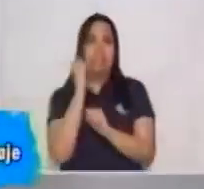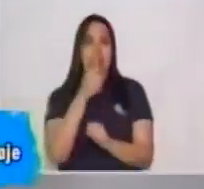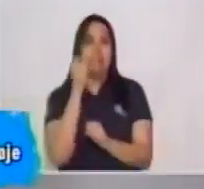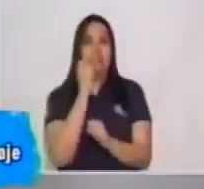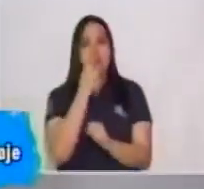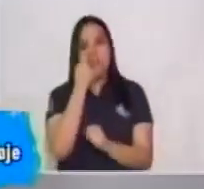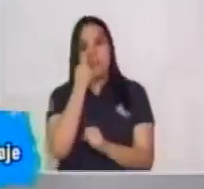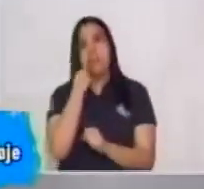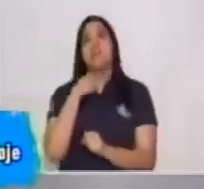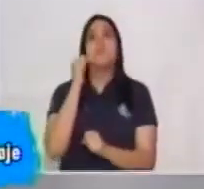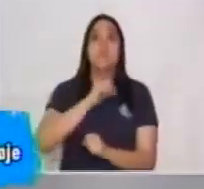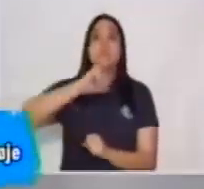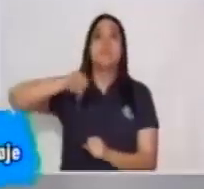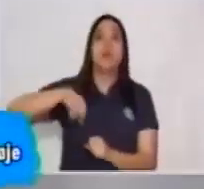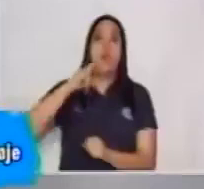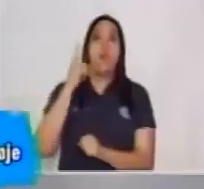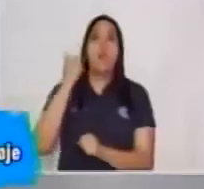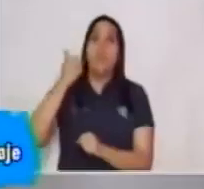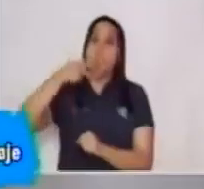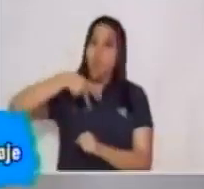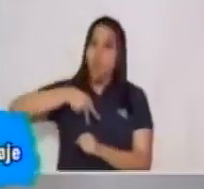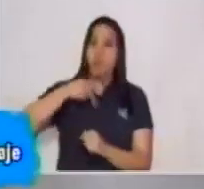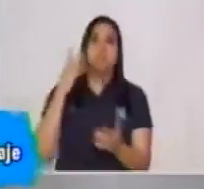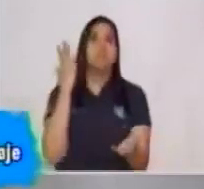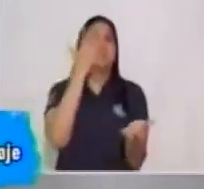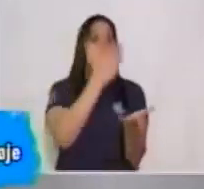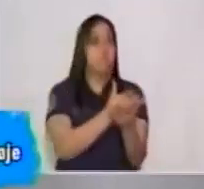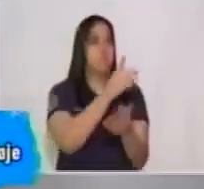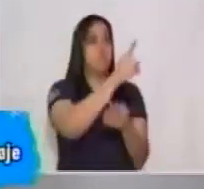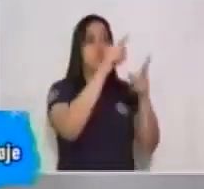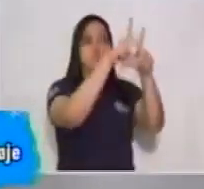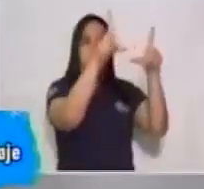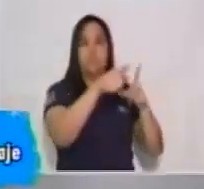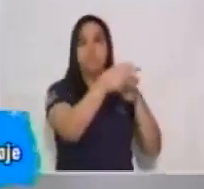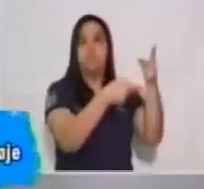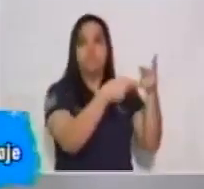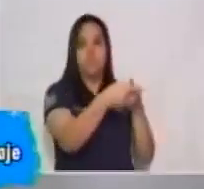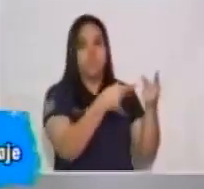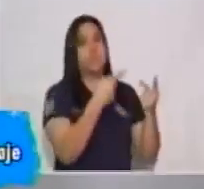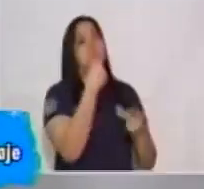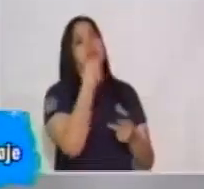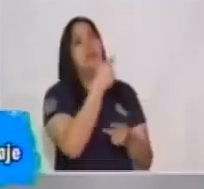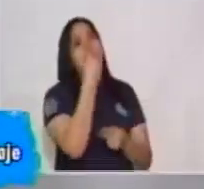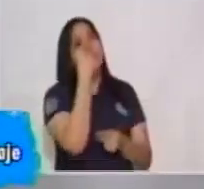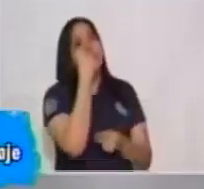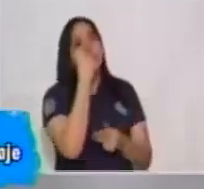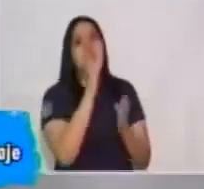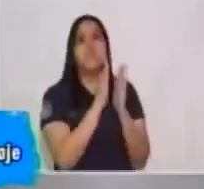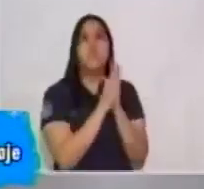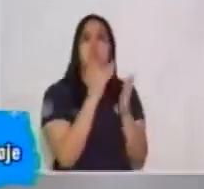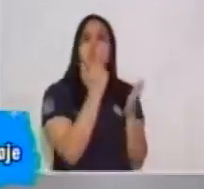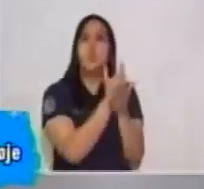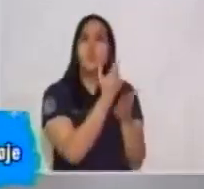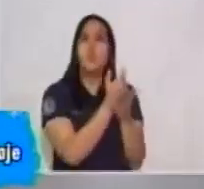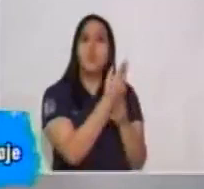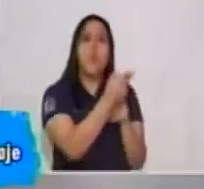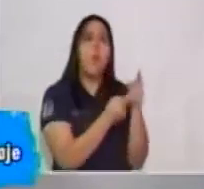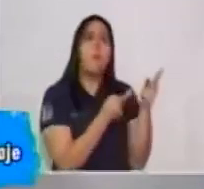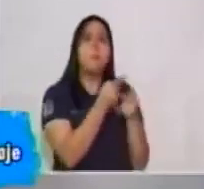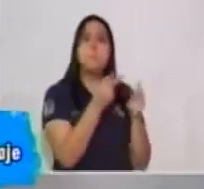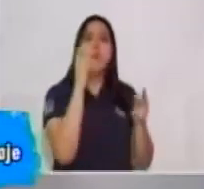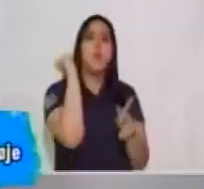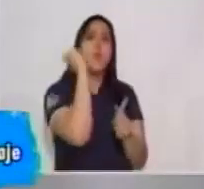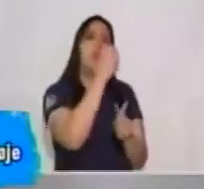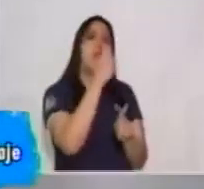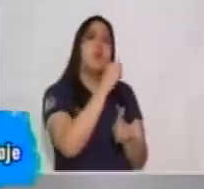Si Juanito llega a la ferretería y dice, Don Anselmo, véndame un clavo de un cuarto de pulgada, por